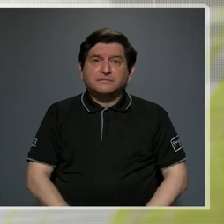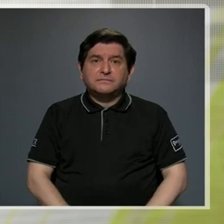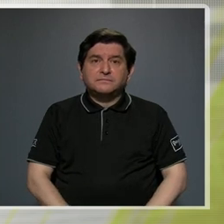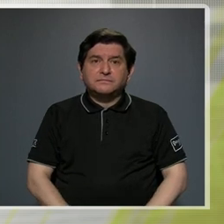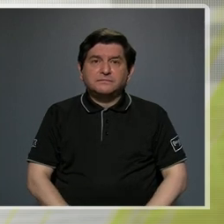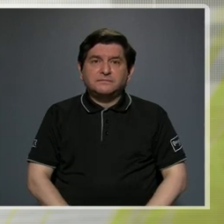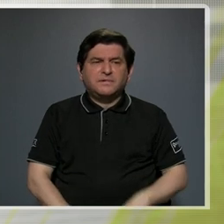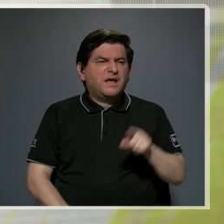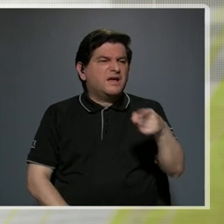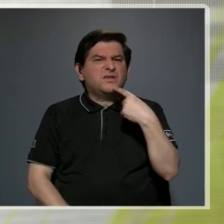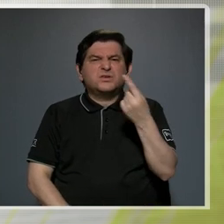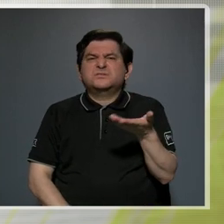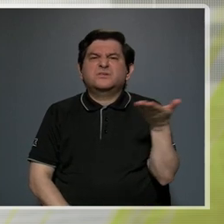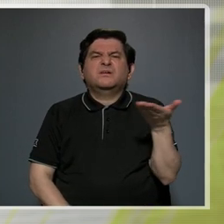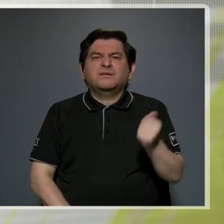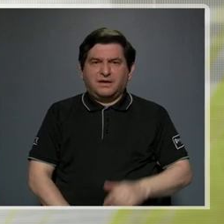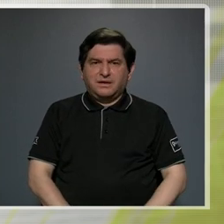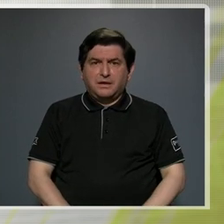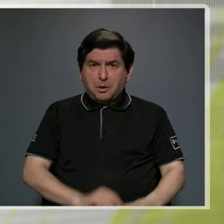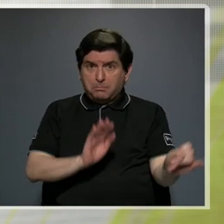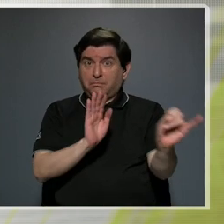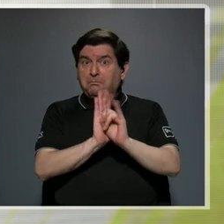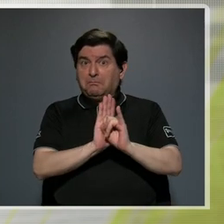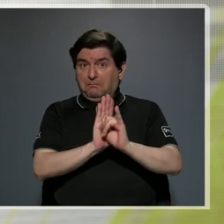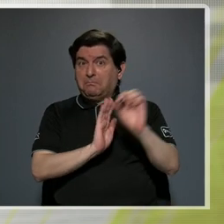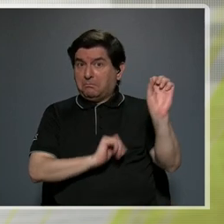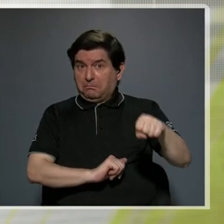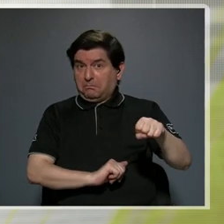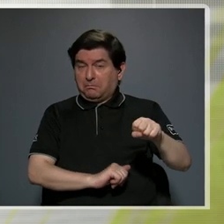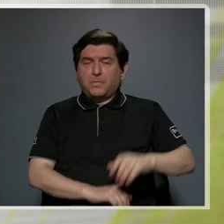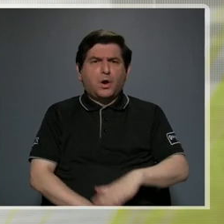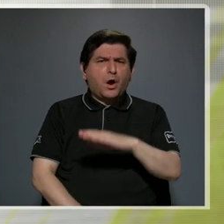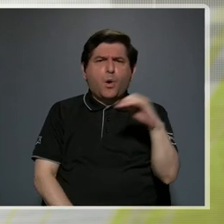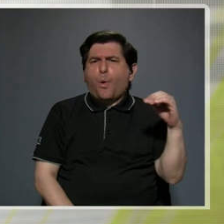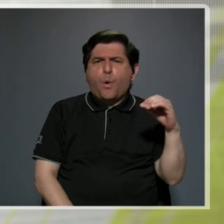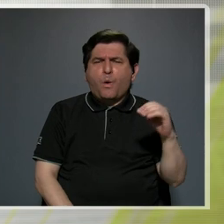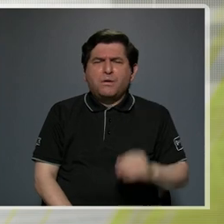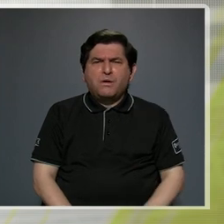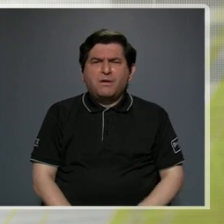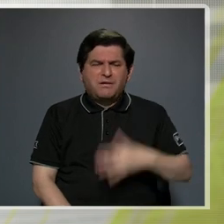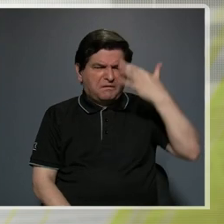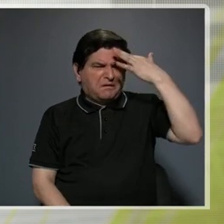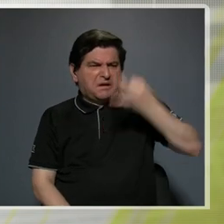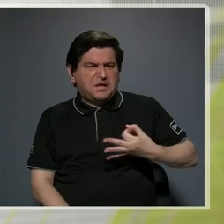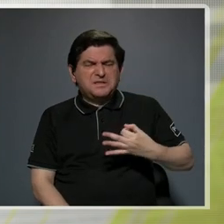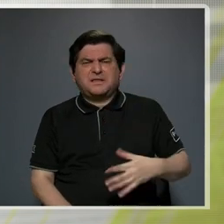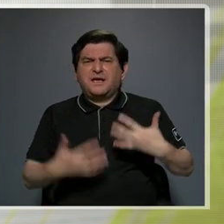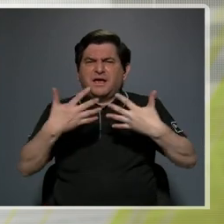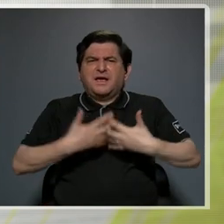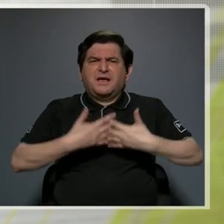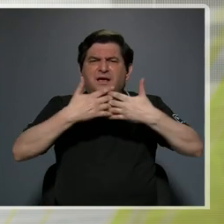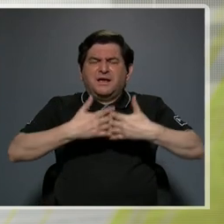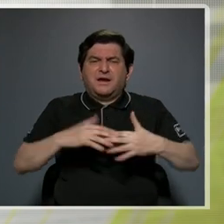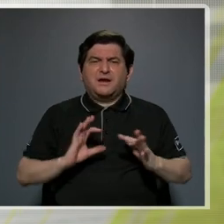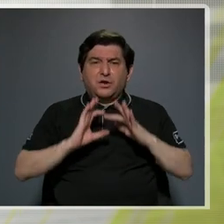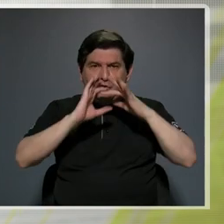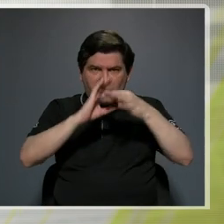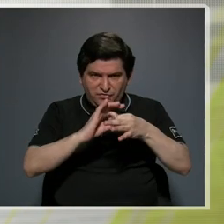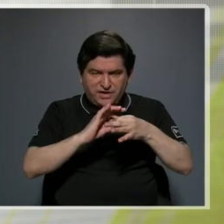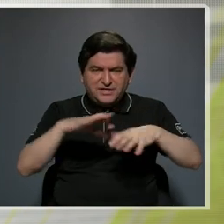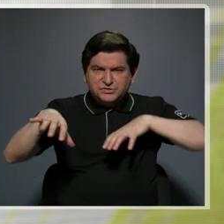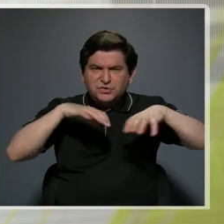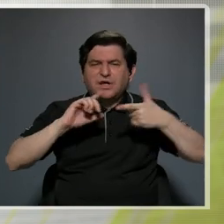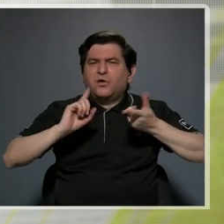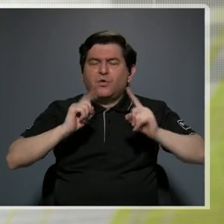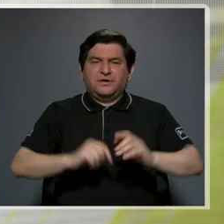han dicho, se han identificado o cuál es la posición de estas empresas con respecto a esta